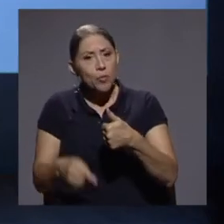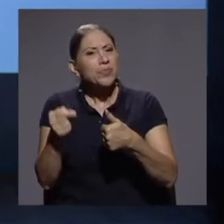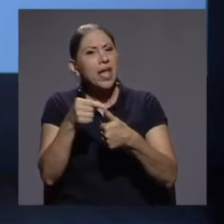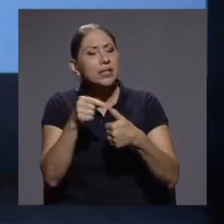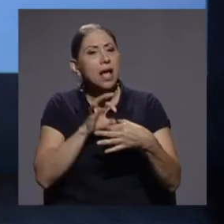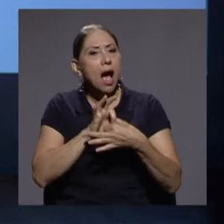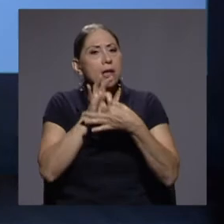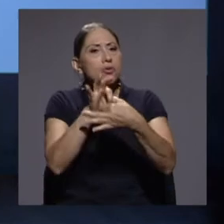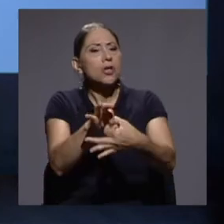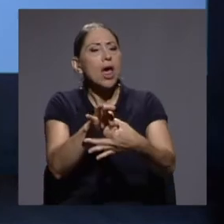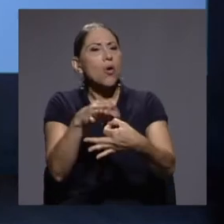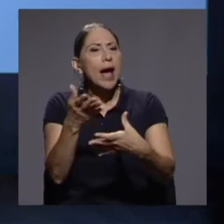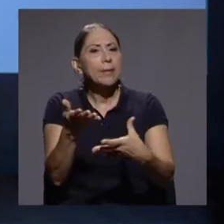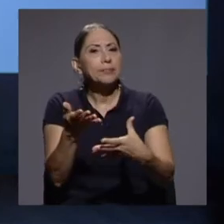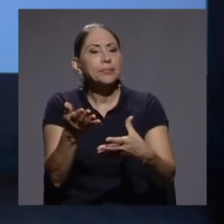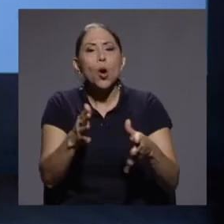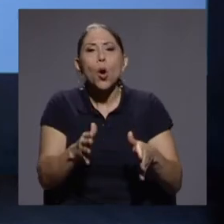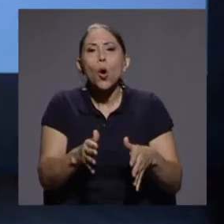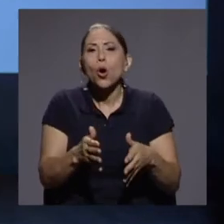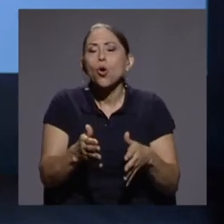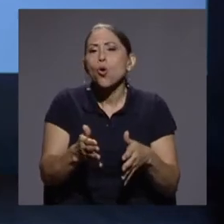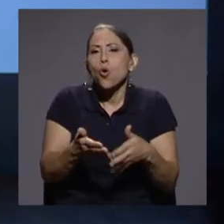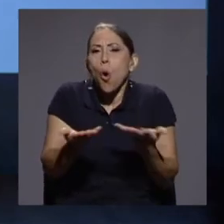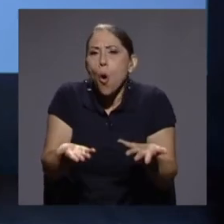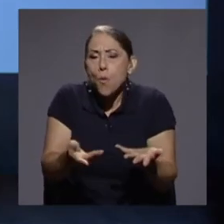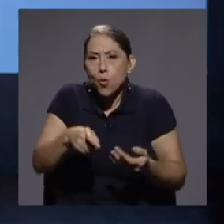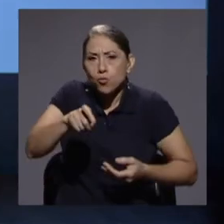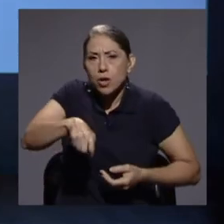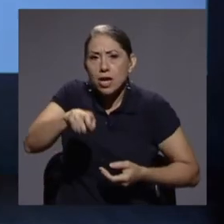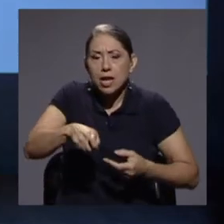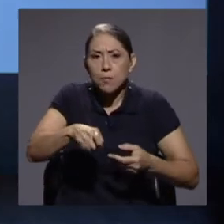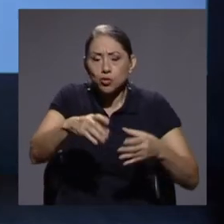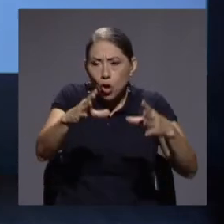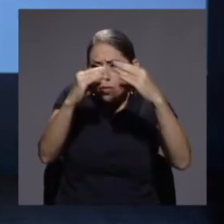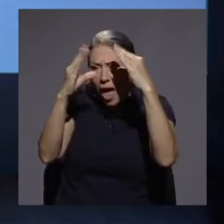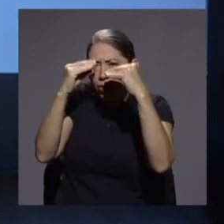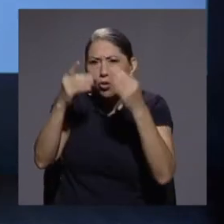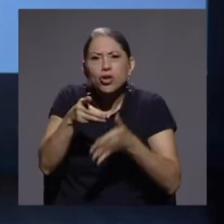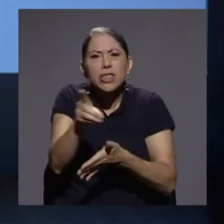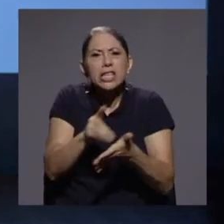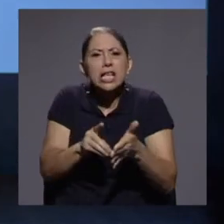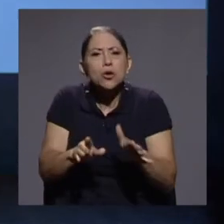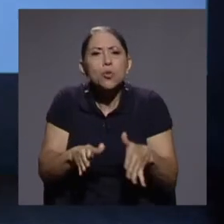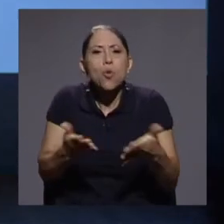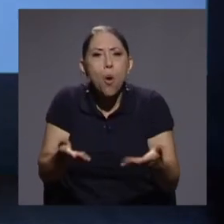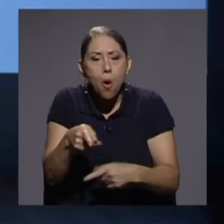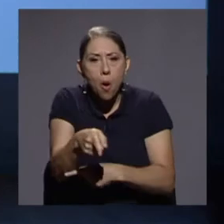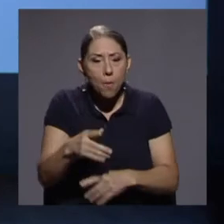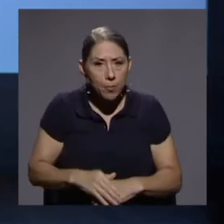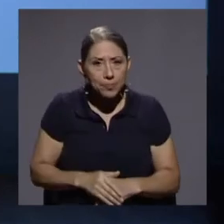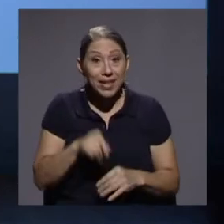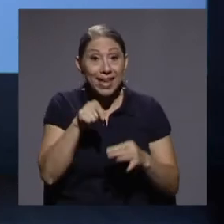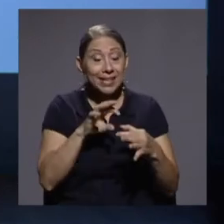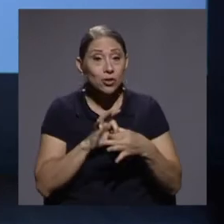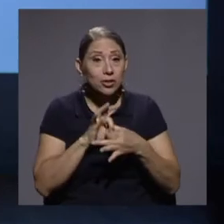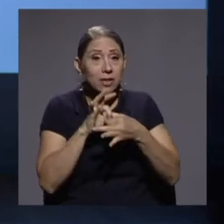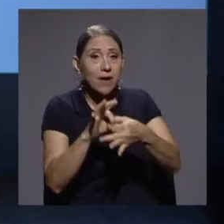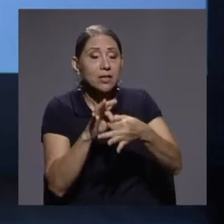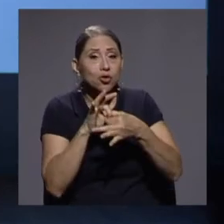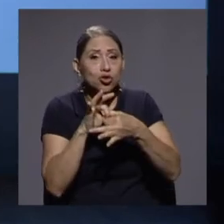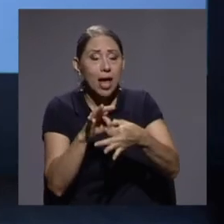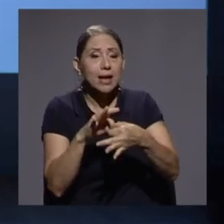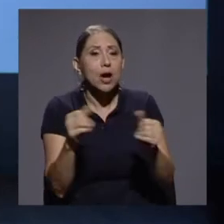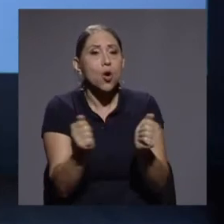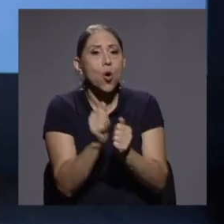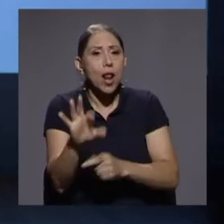asociado a cómo requerimos los datos y su diseño. Entonces básicamente esto se va a asociar a la forma en